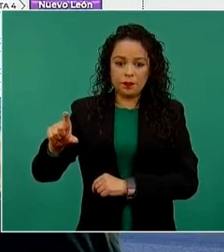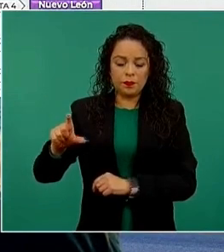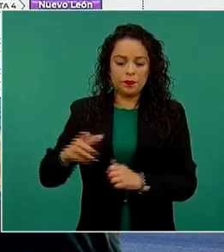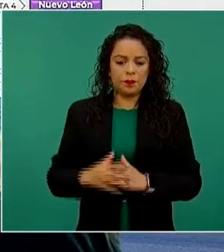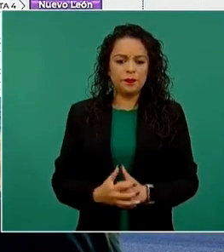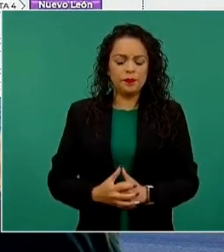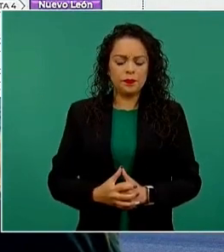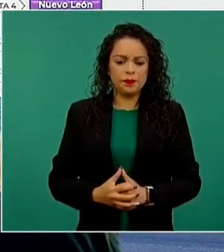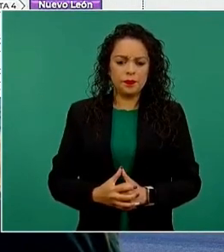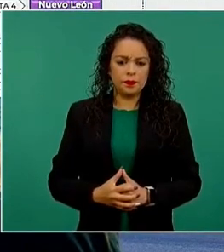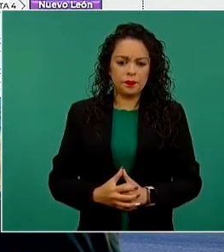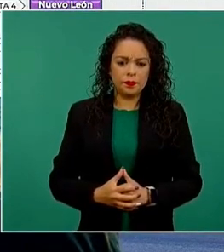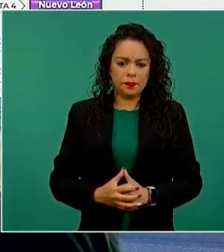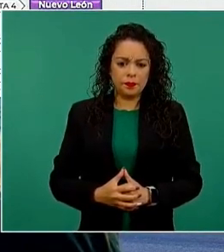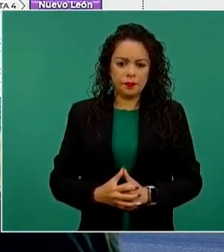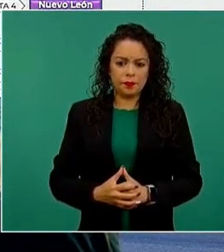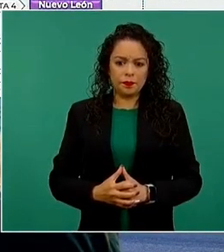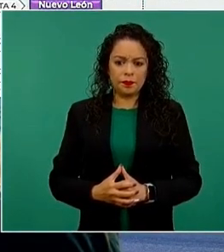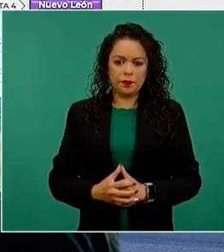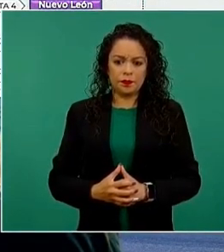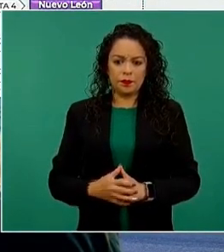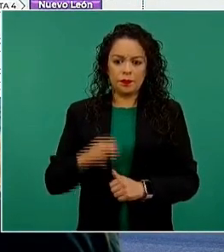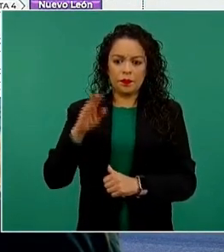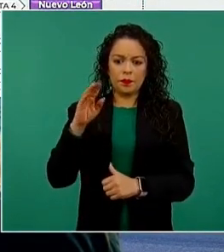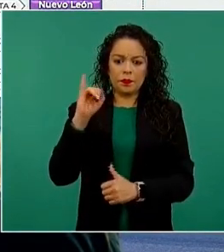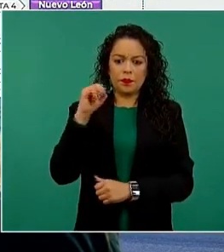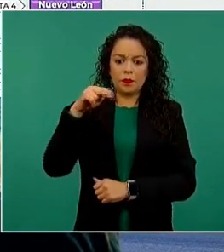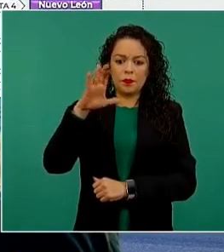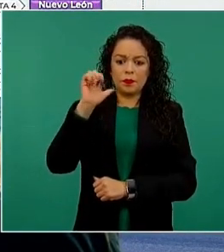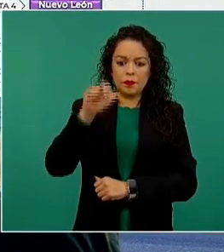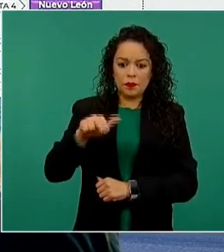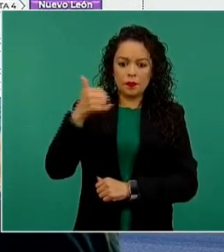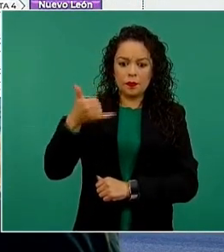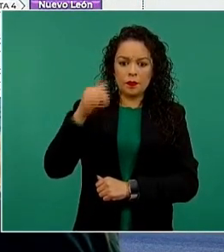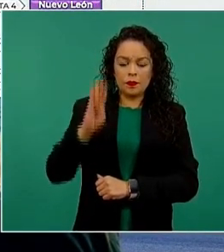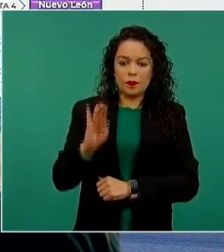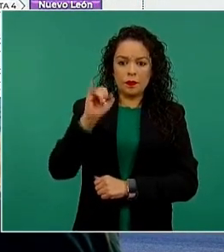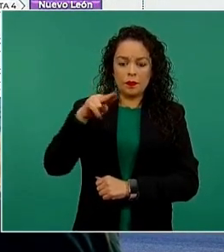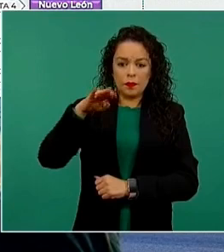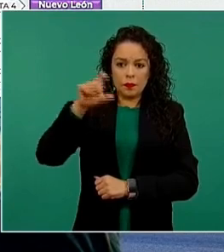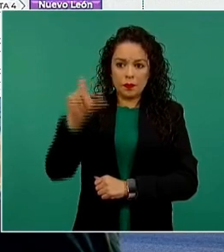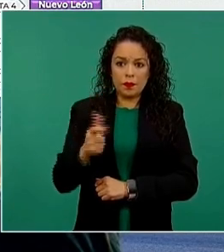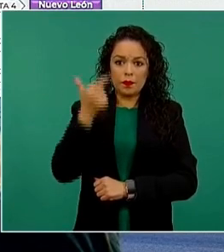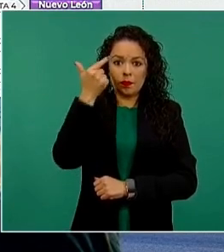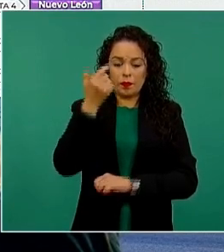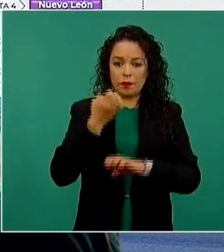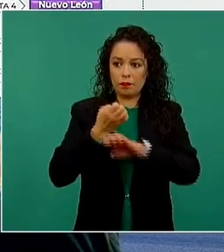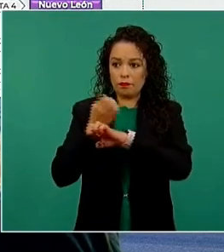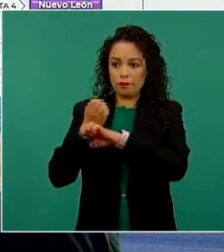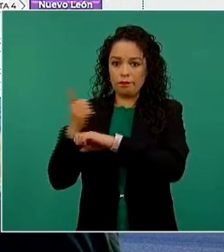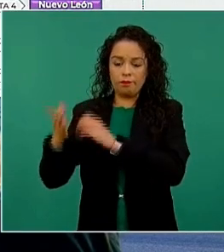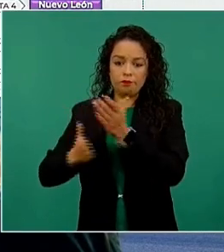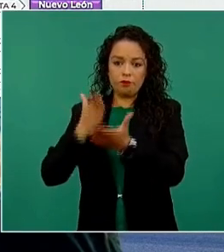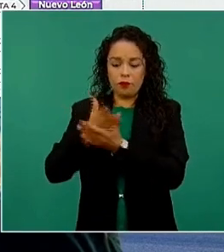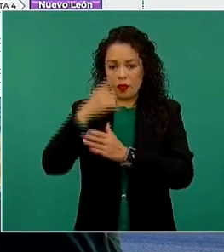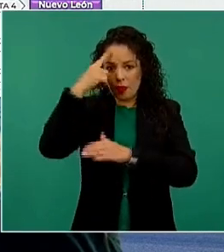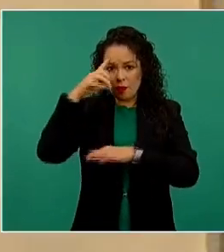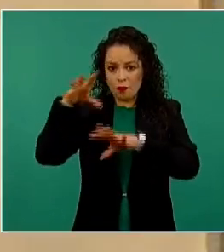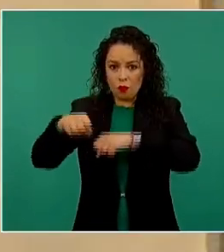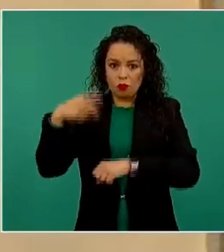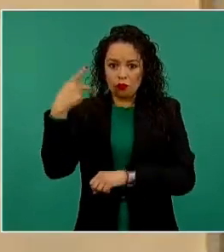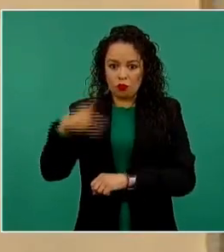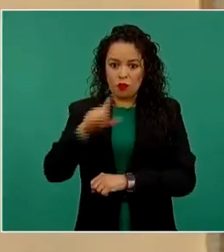Se asistieron a Incane, Virmex, siete entidades para recoger sus vacunas y se